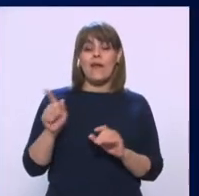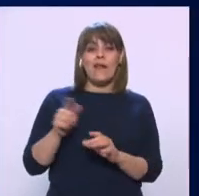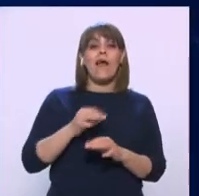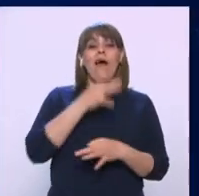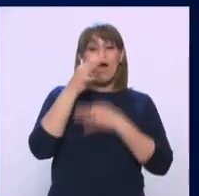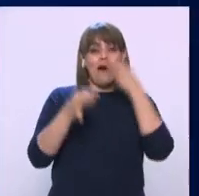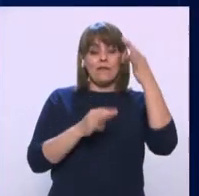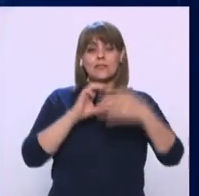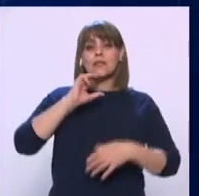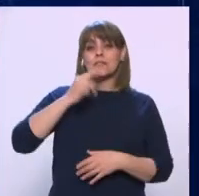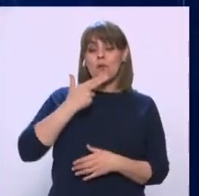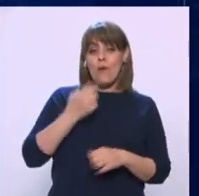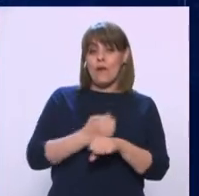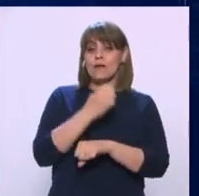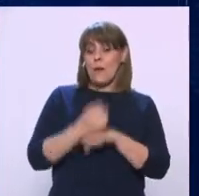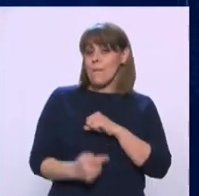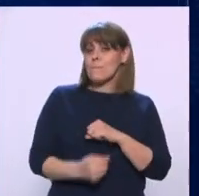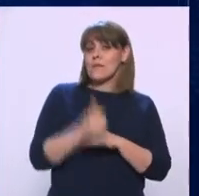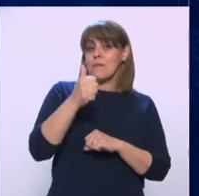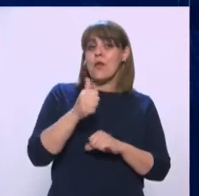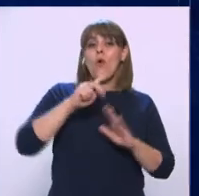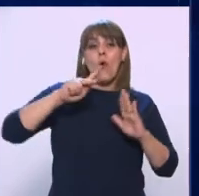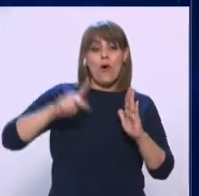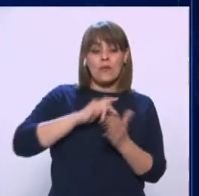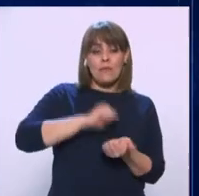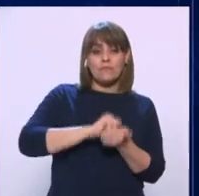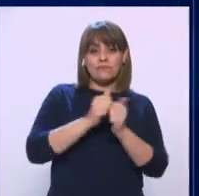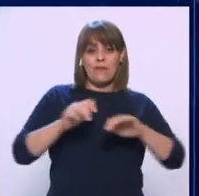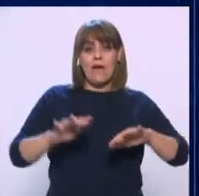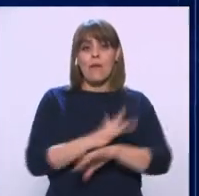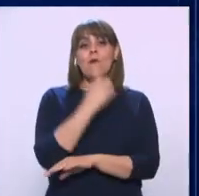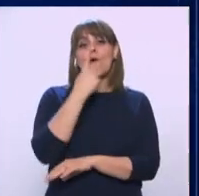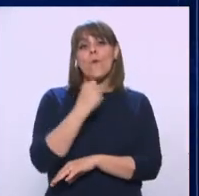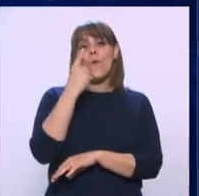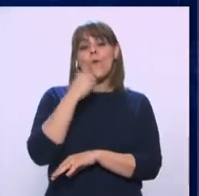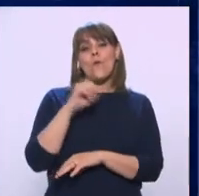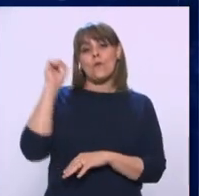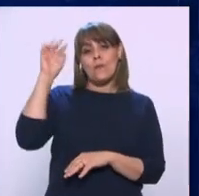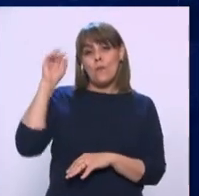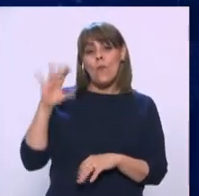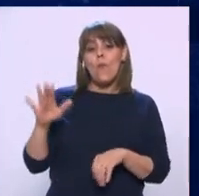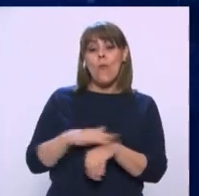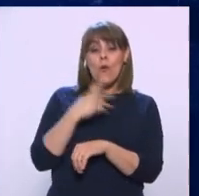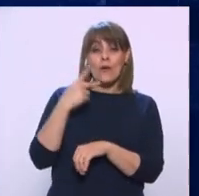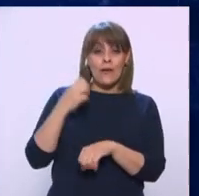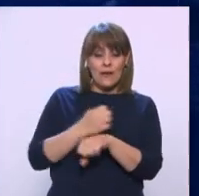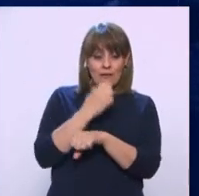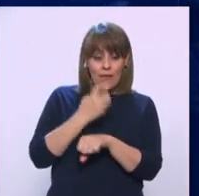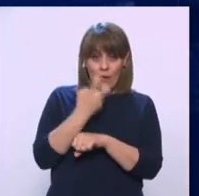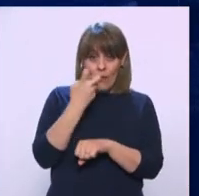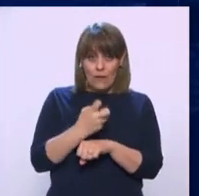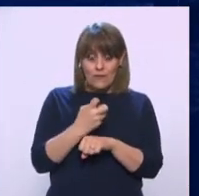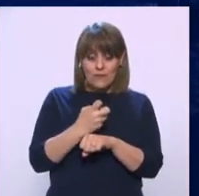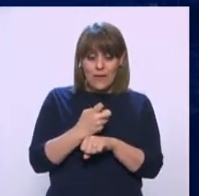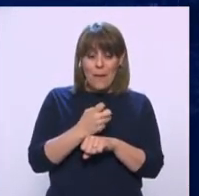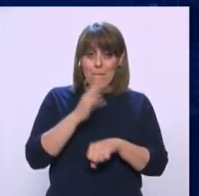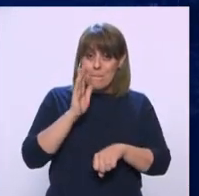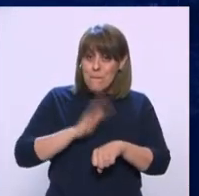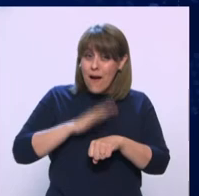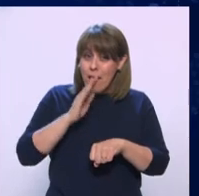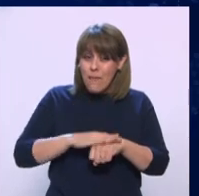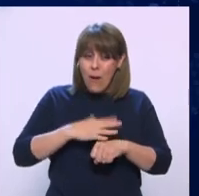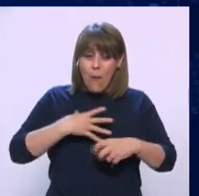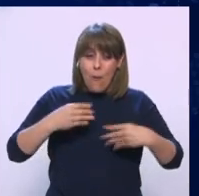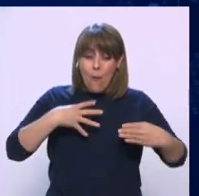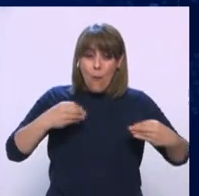Es el primer estado Que regresa al color rojo De máximo riesgo Al ser una de las entidades Que están teniendo Un incremento En la transmisión